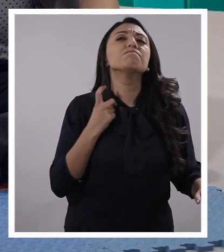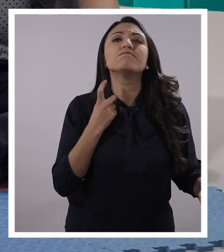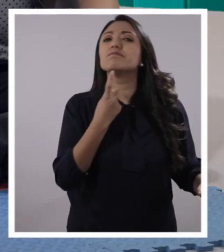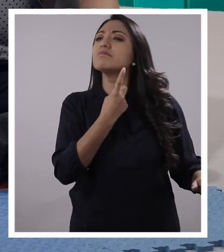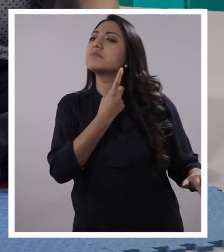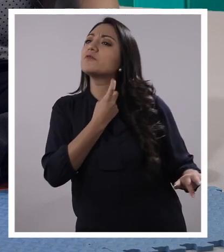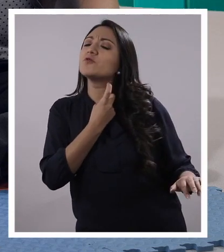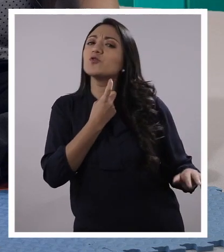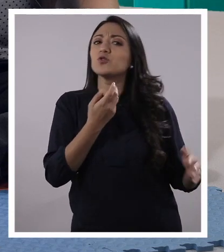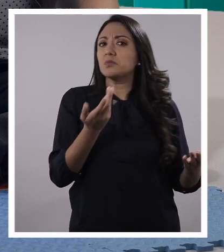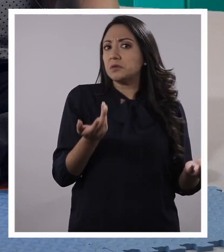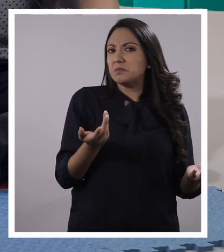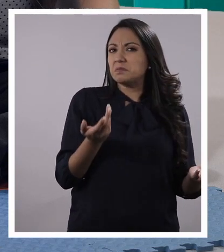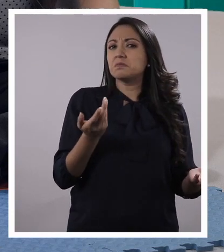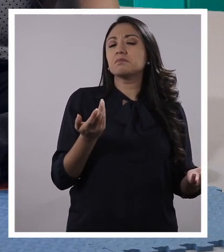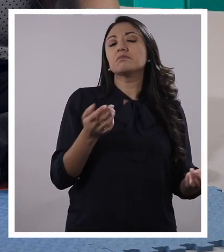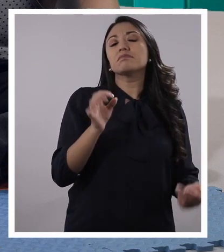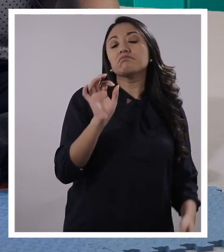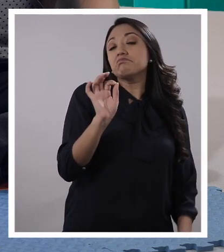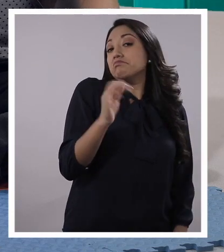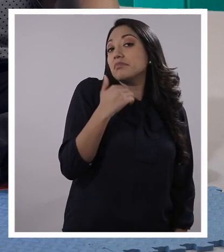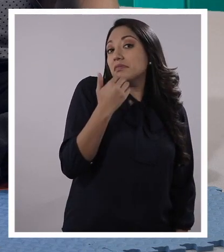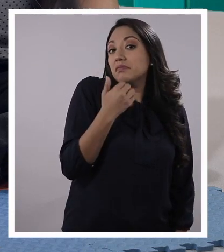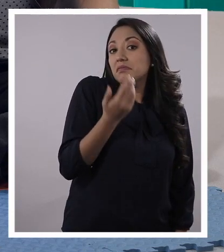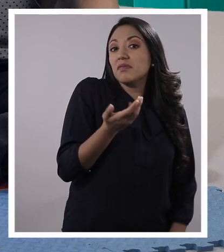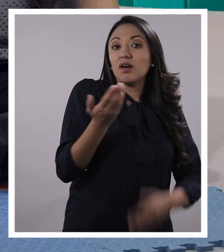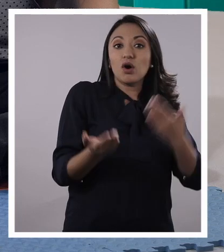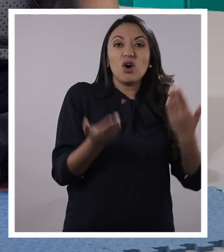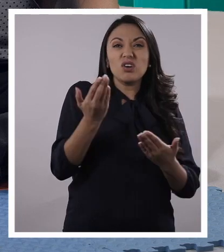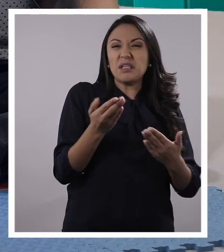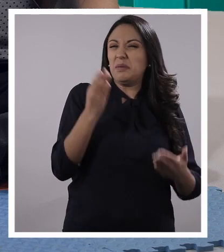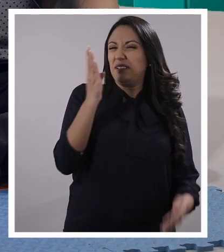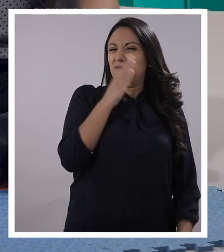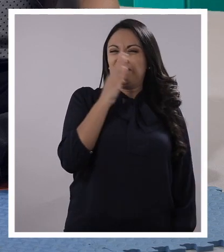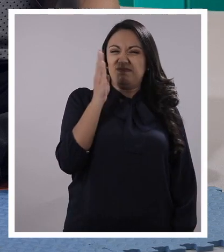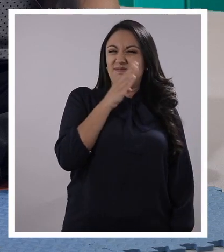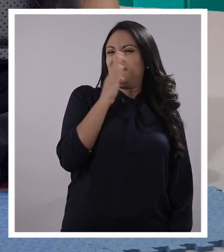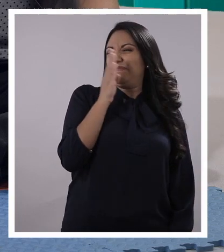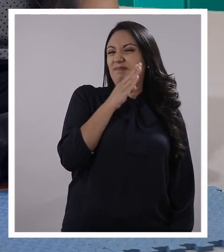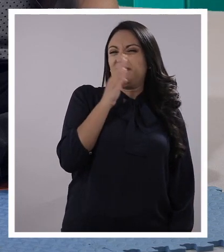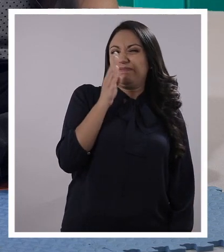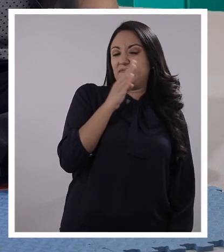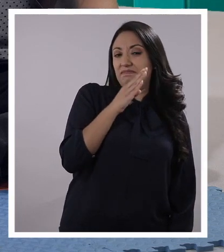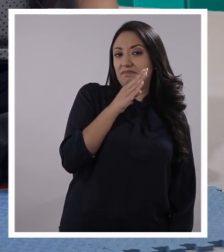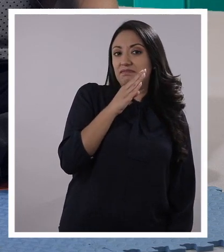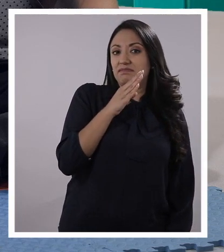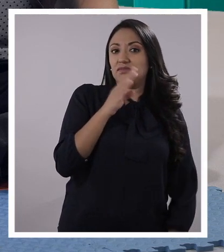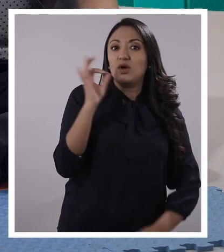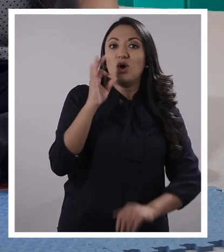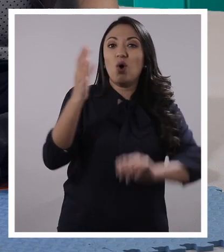tal vez algún aroma agradable, puede ser un desagradable tal vez, tal vez alguien está preparando la cena.